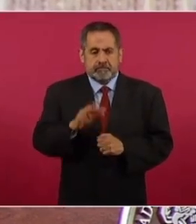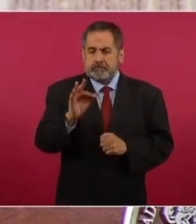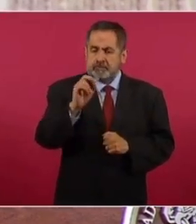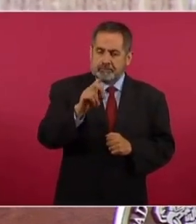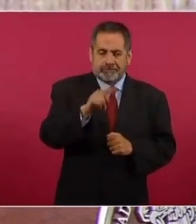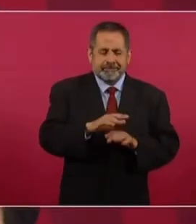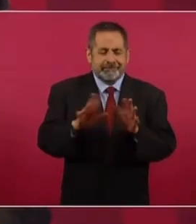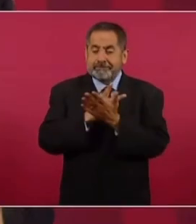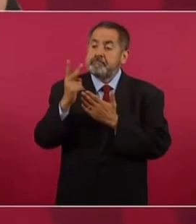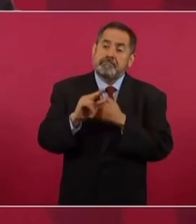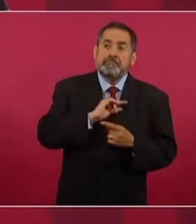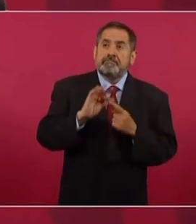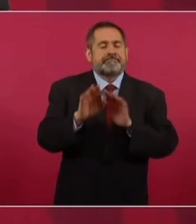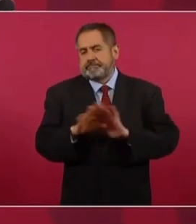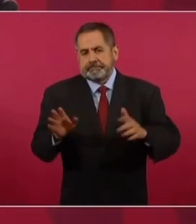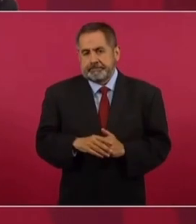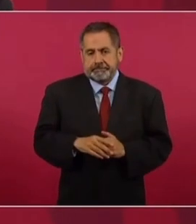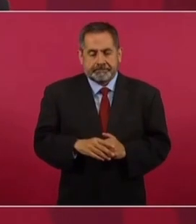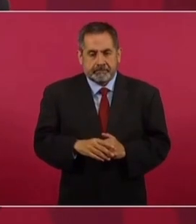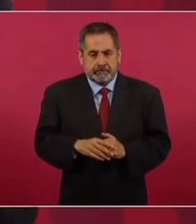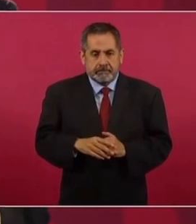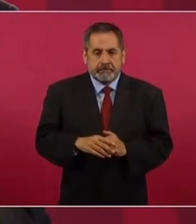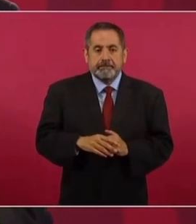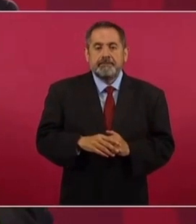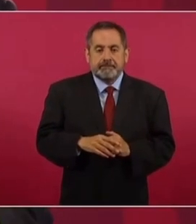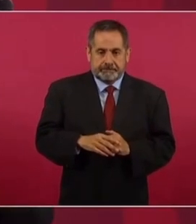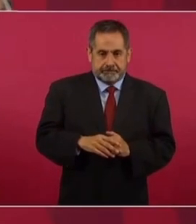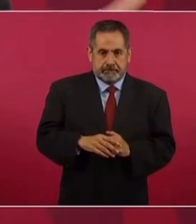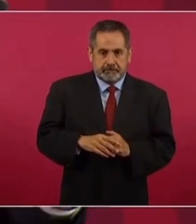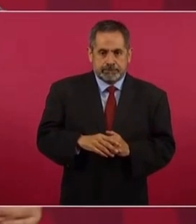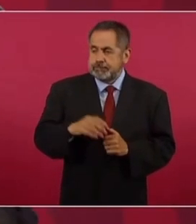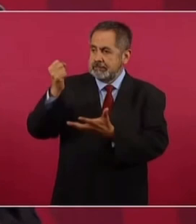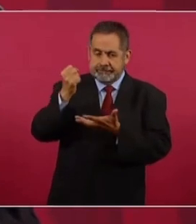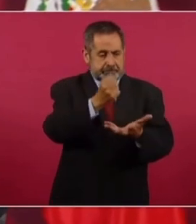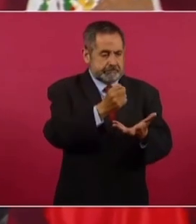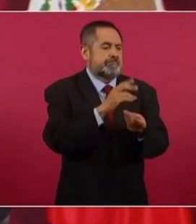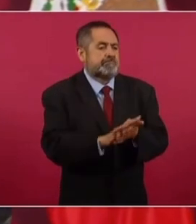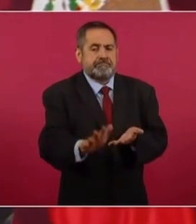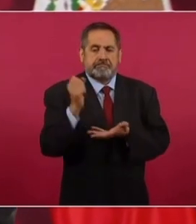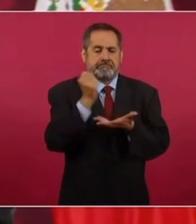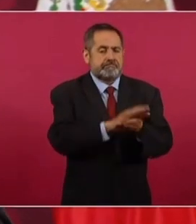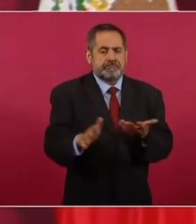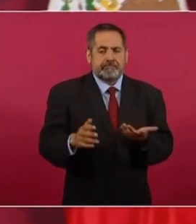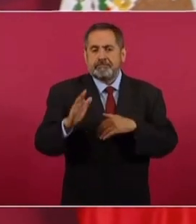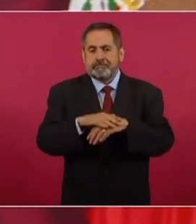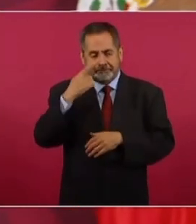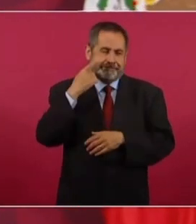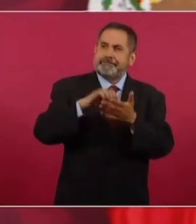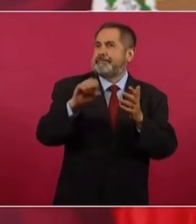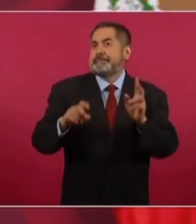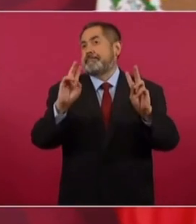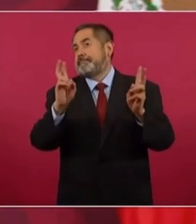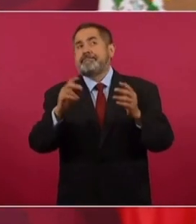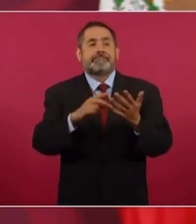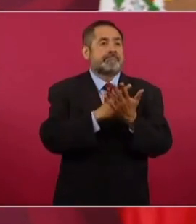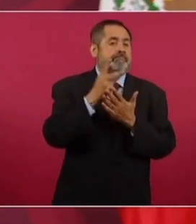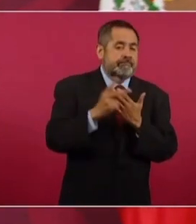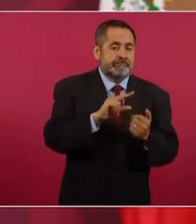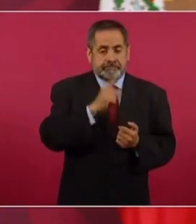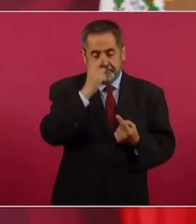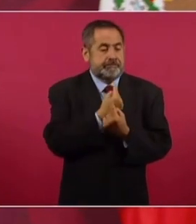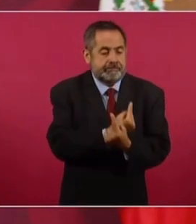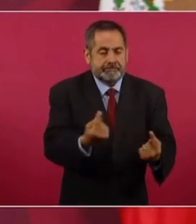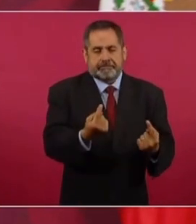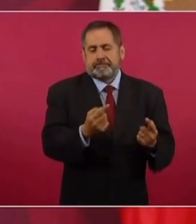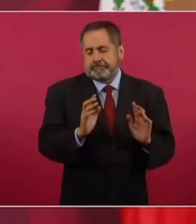no. O no programas especiales. Porque además no rinde el presupuesto. Porque se establece el programa especial para los